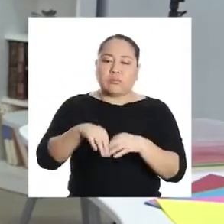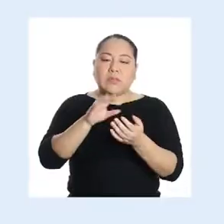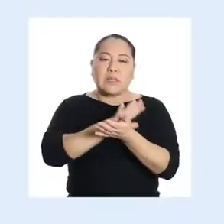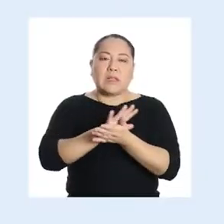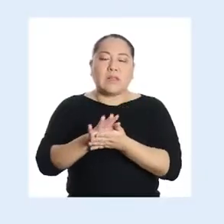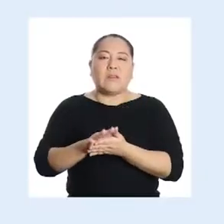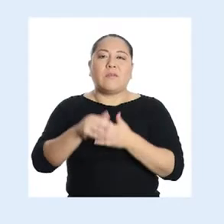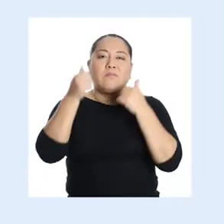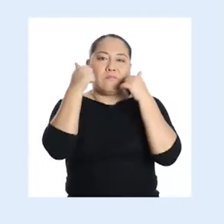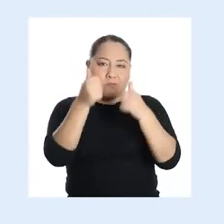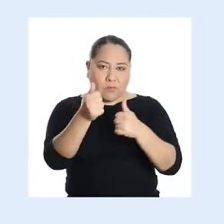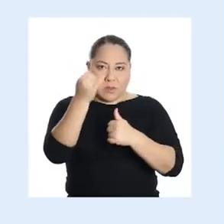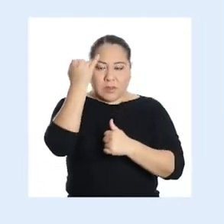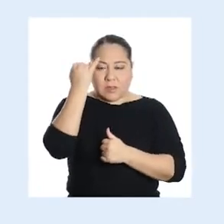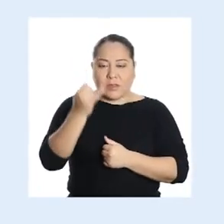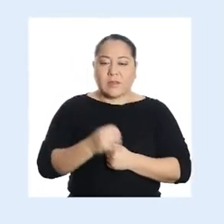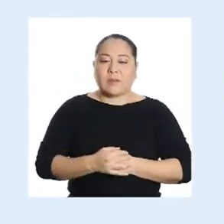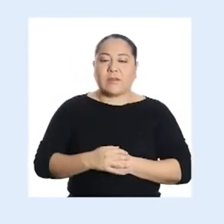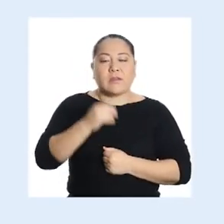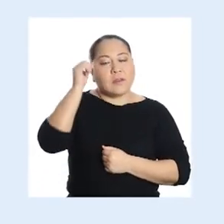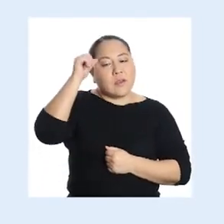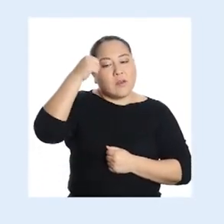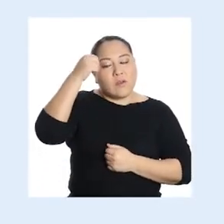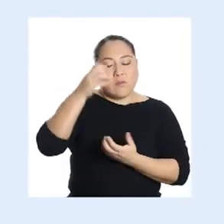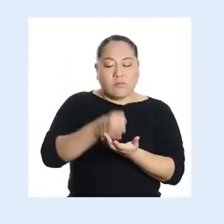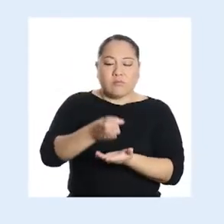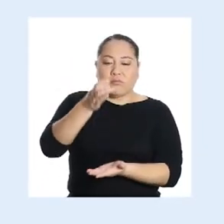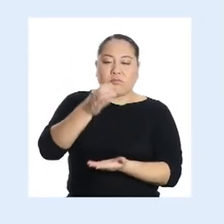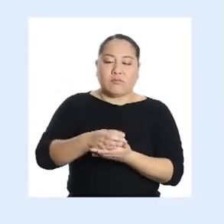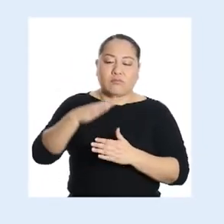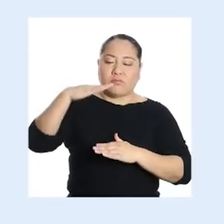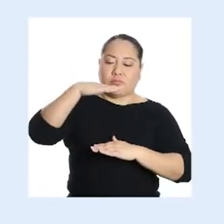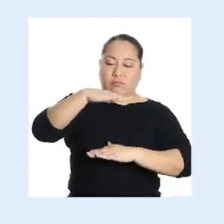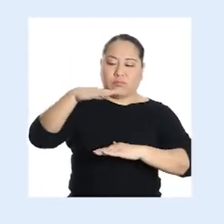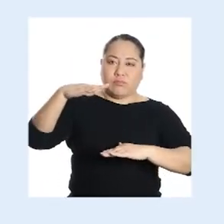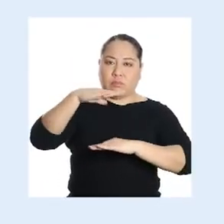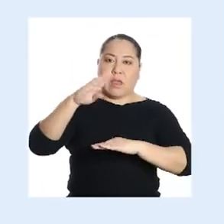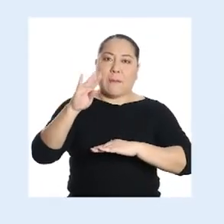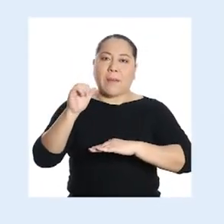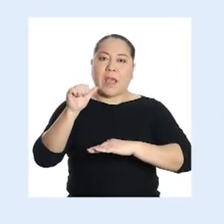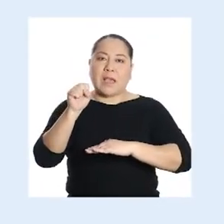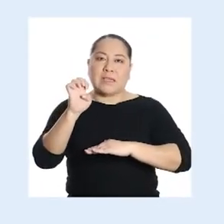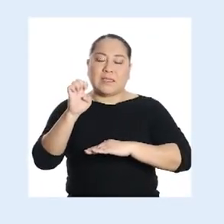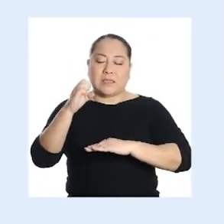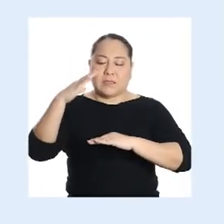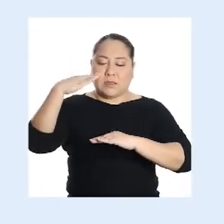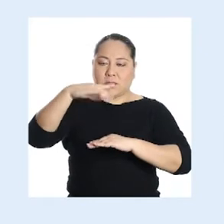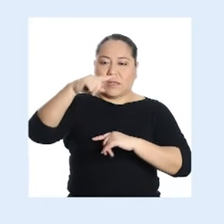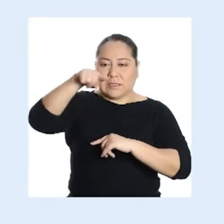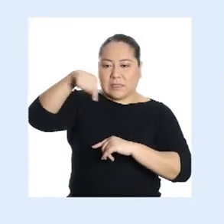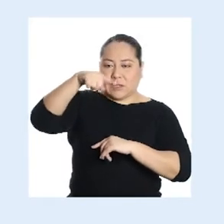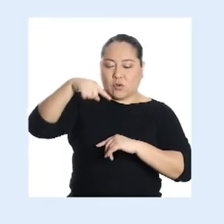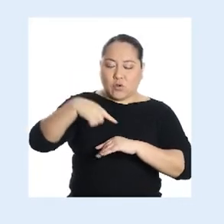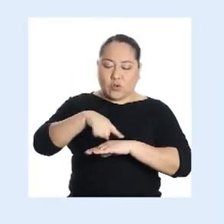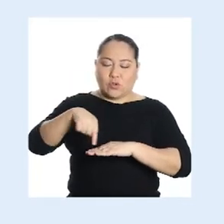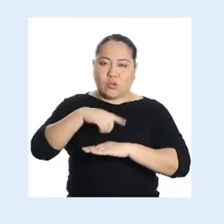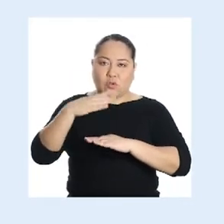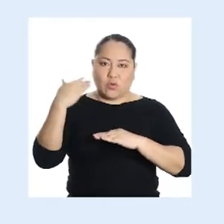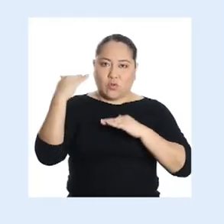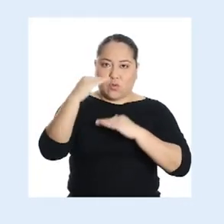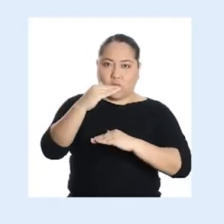limpieza. Gran elección. Recordemos que el cilindro tiene dos bases, que se representan con dos círculos.